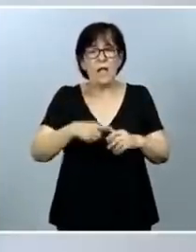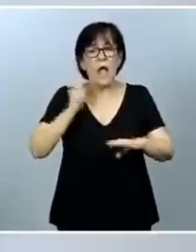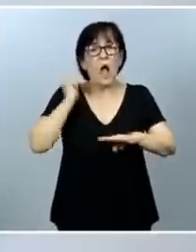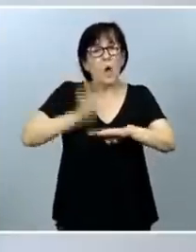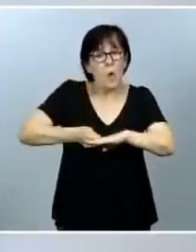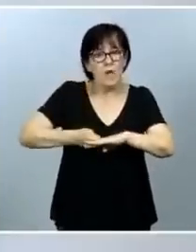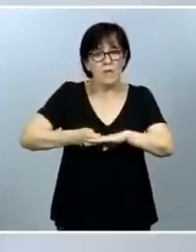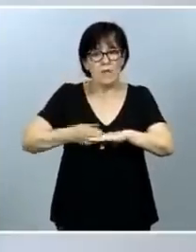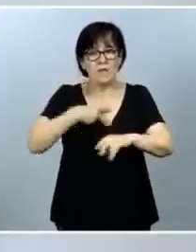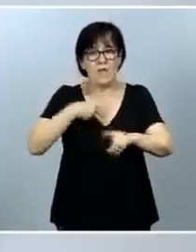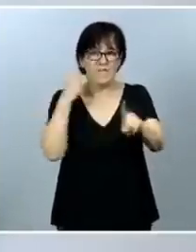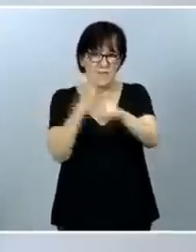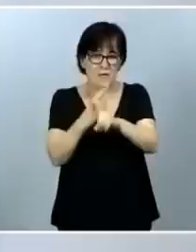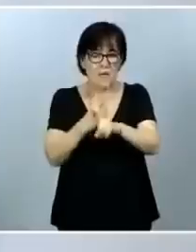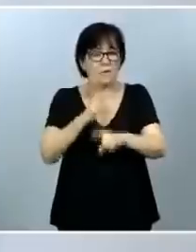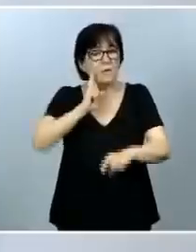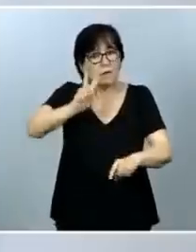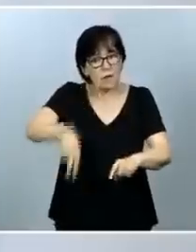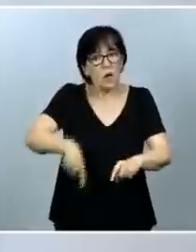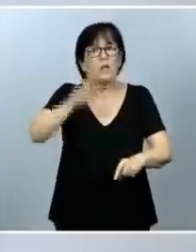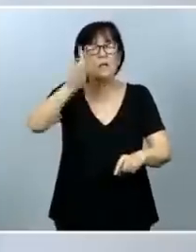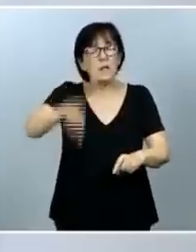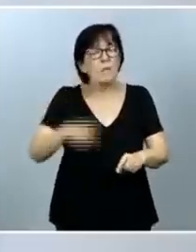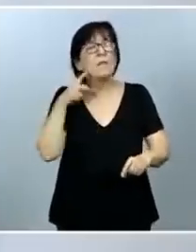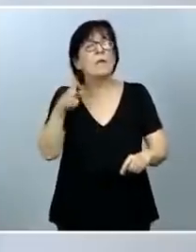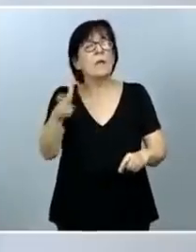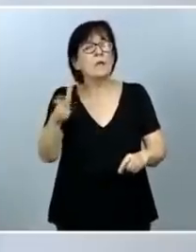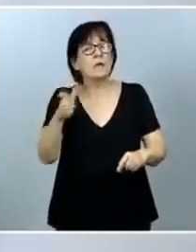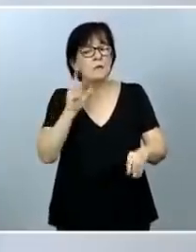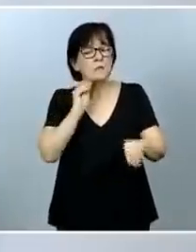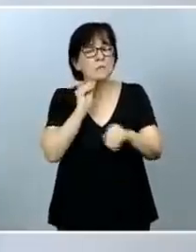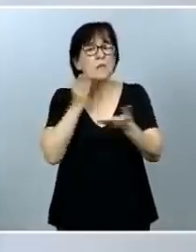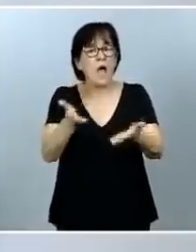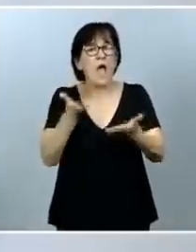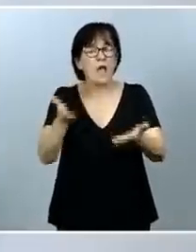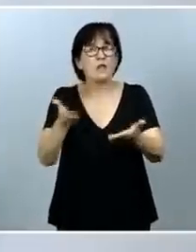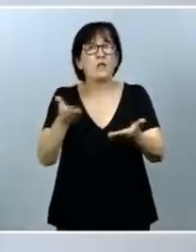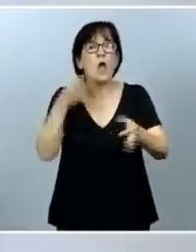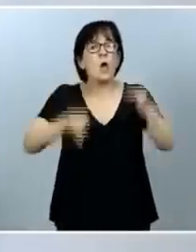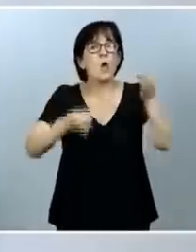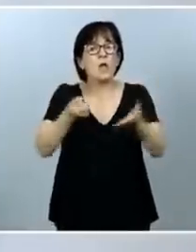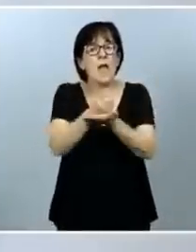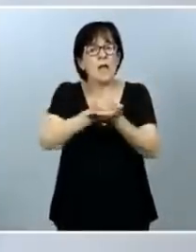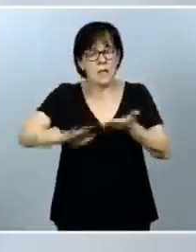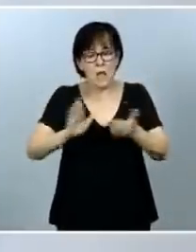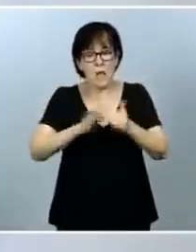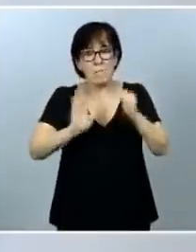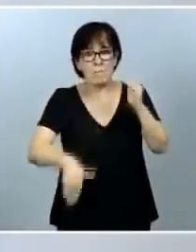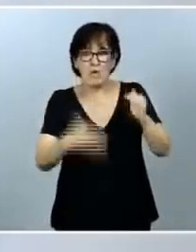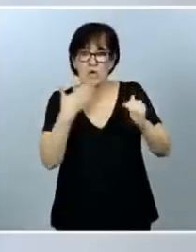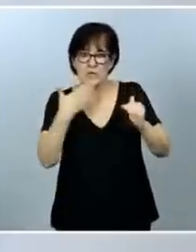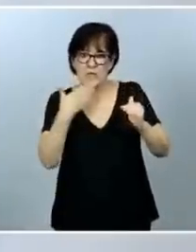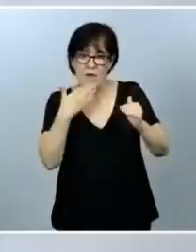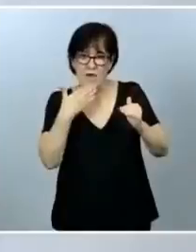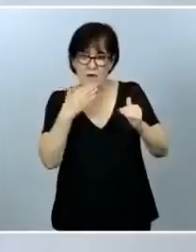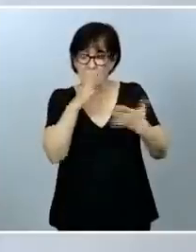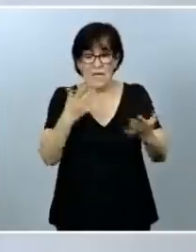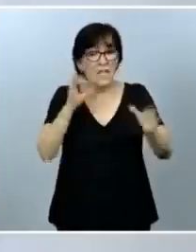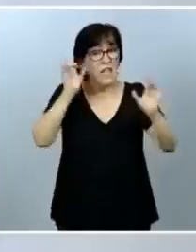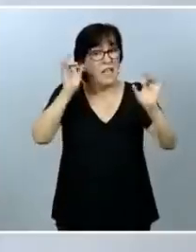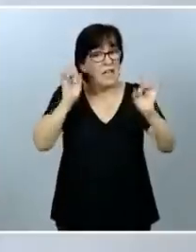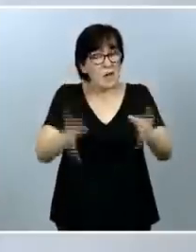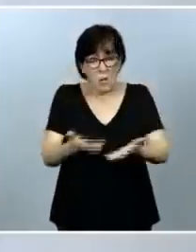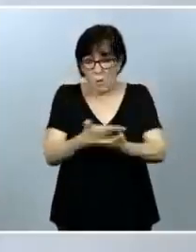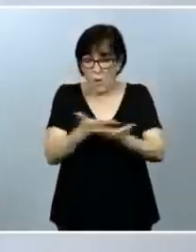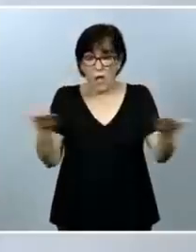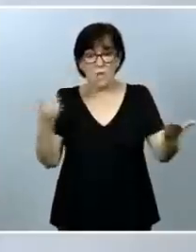fiscales. Se reconoce, además, el derecho a la asistencia jurídica gratuita de los menores de edad y, como ocurre de manera